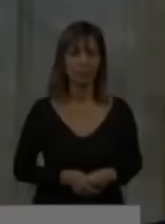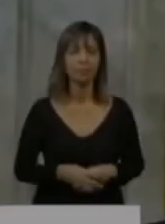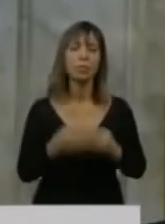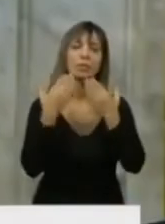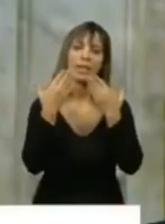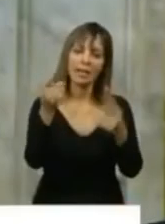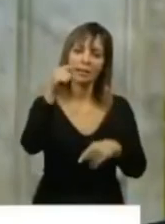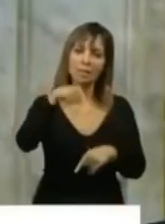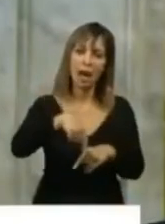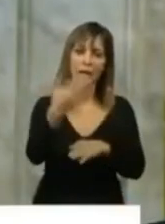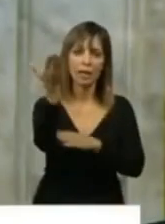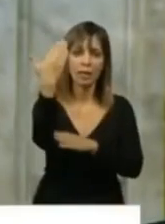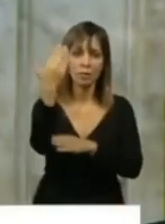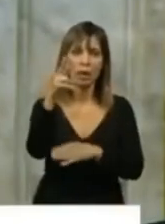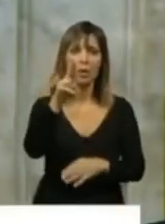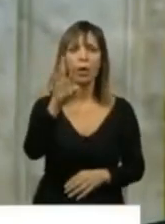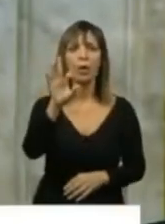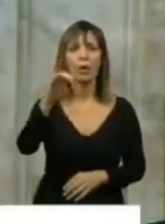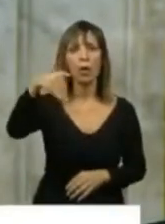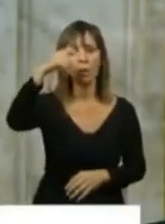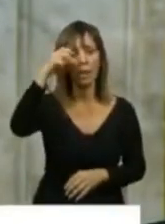Tiene la palabra el diputado Víctor Hugo Romero.